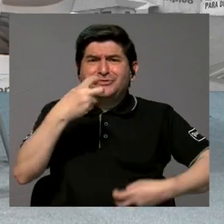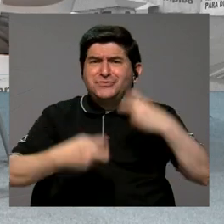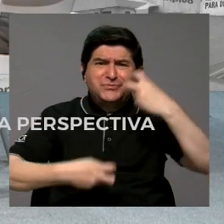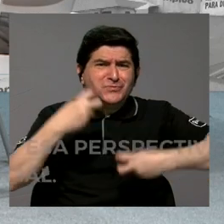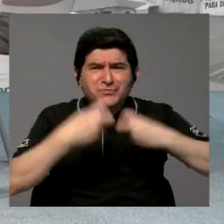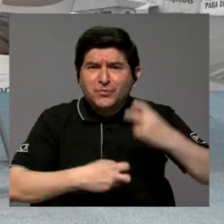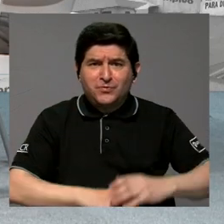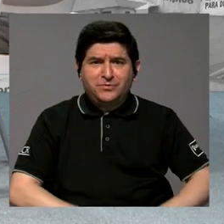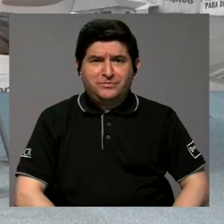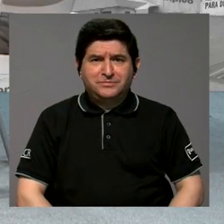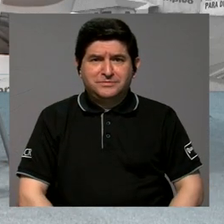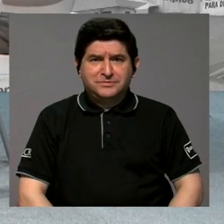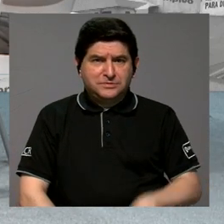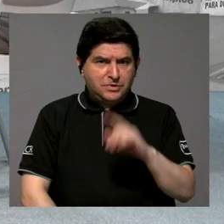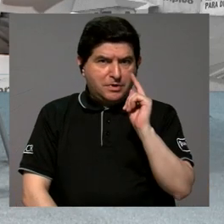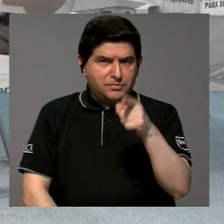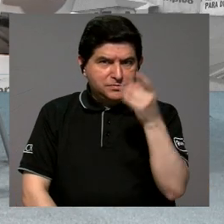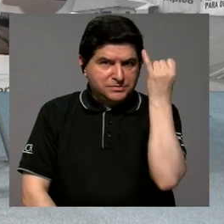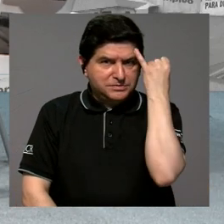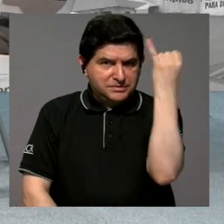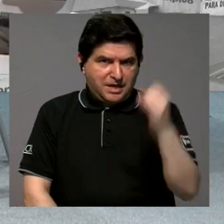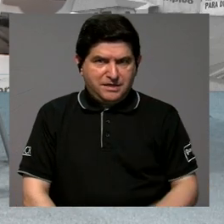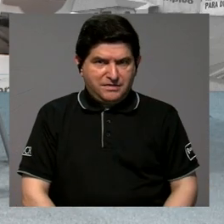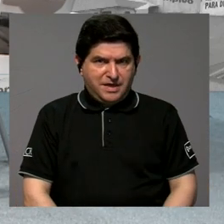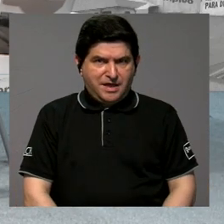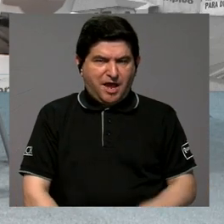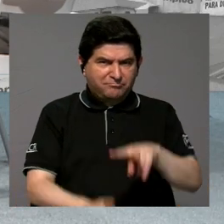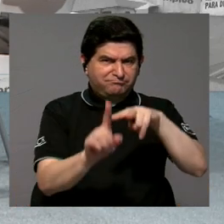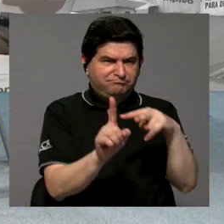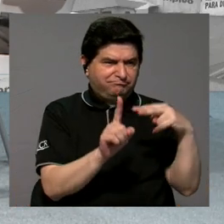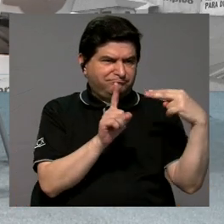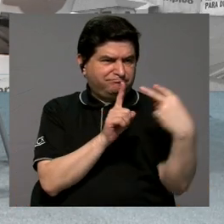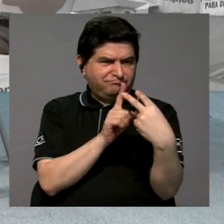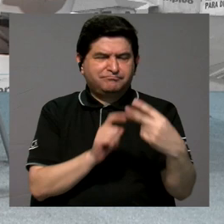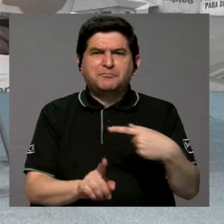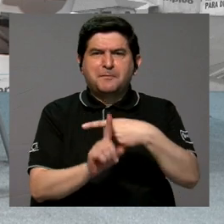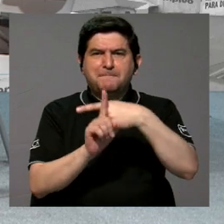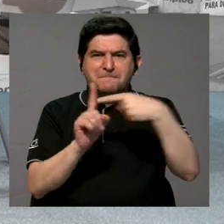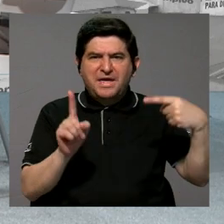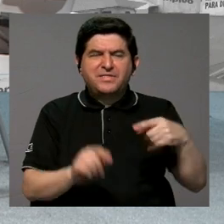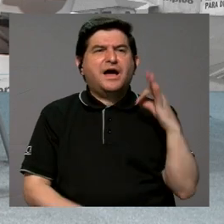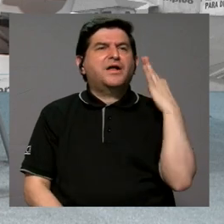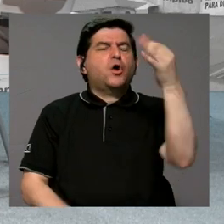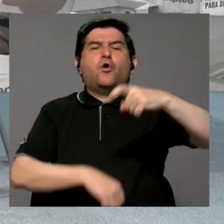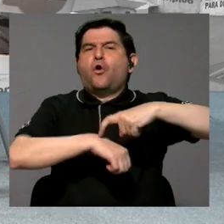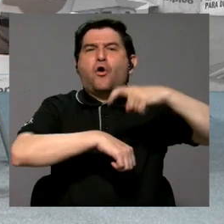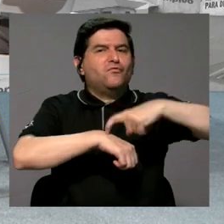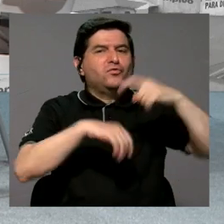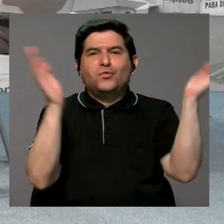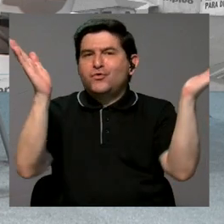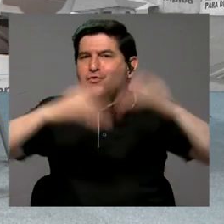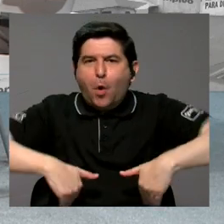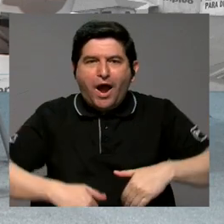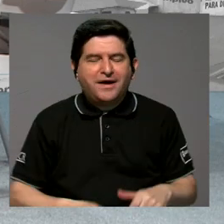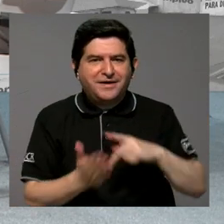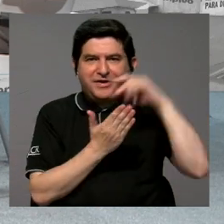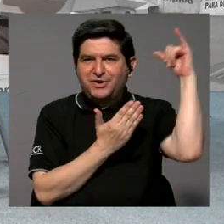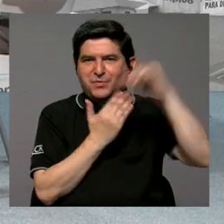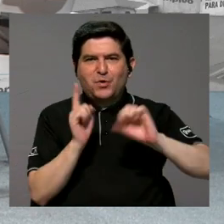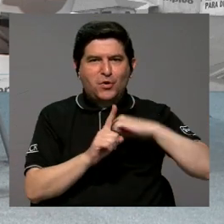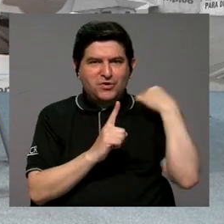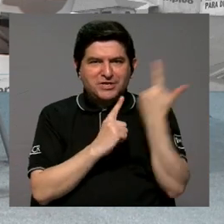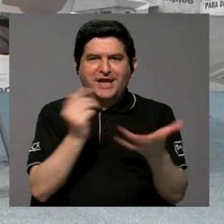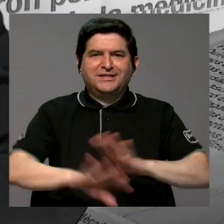problemas que le dan a usted la idea de que no hay esa perspectiva de mediano, largo plazo, precisamente con un proyecto